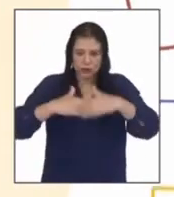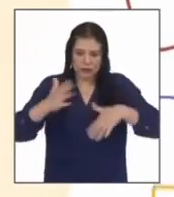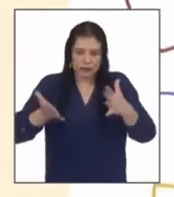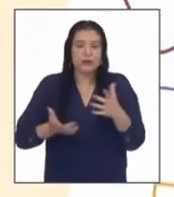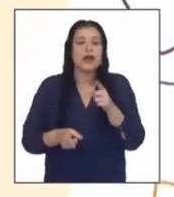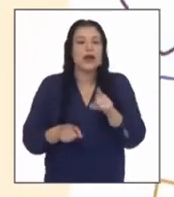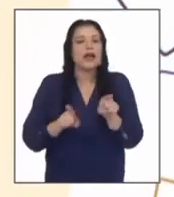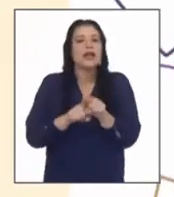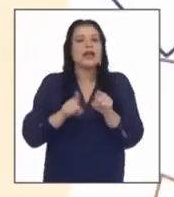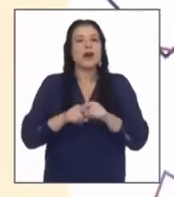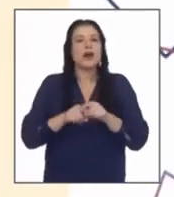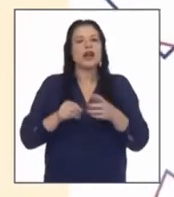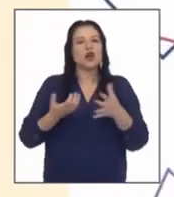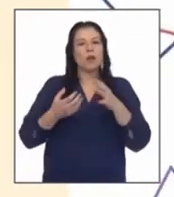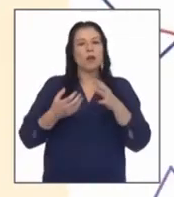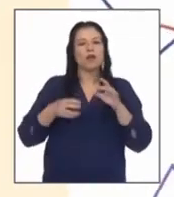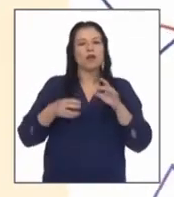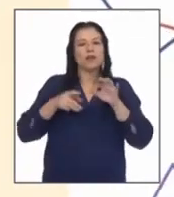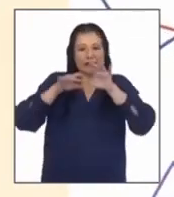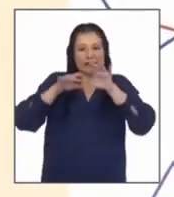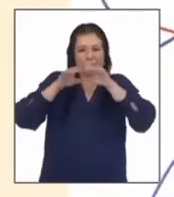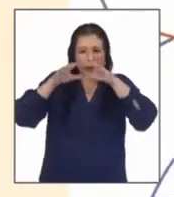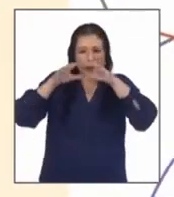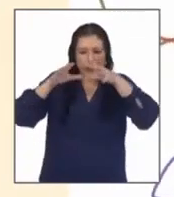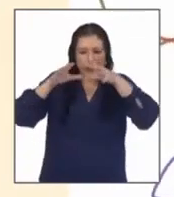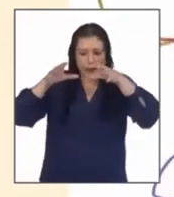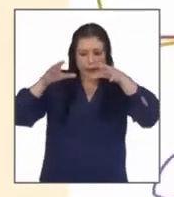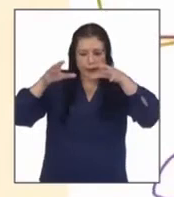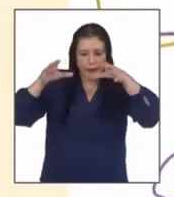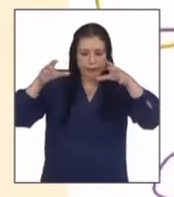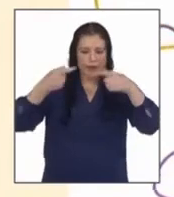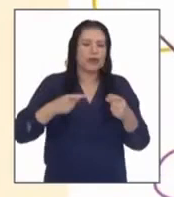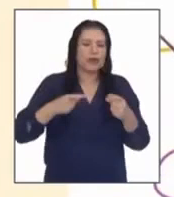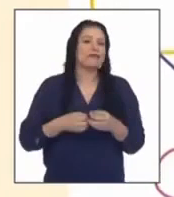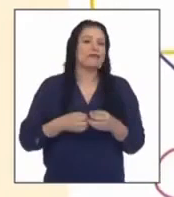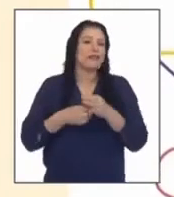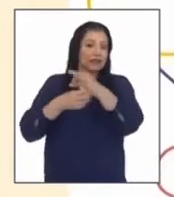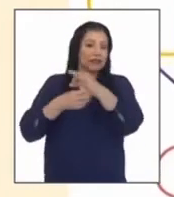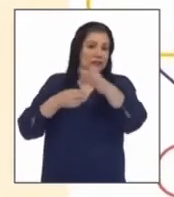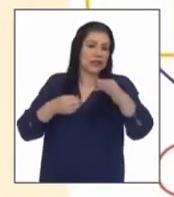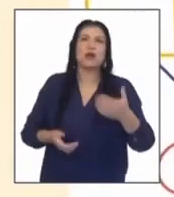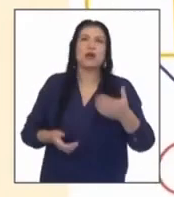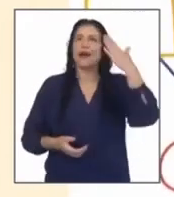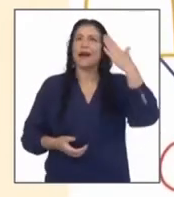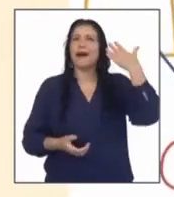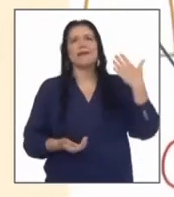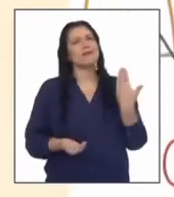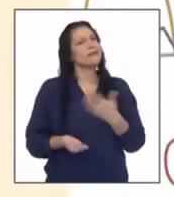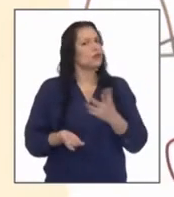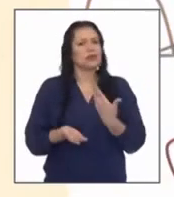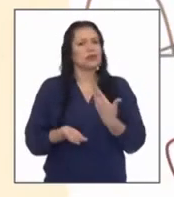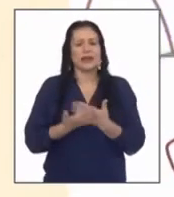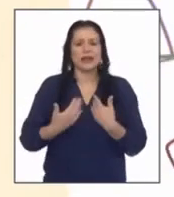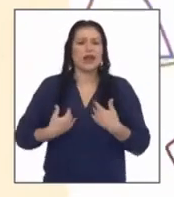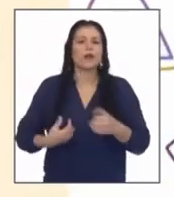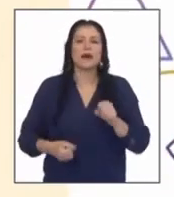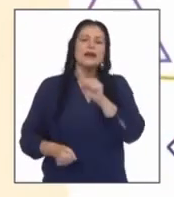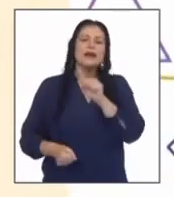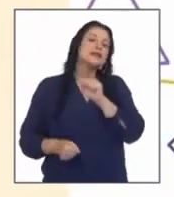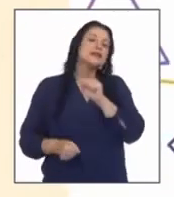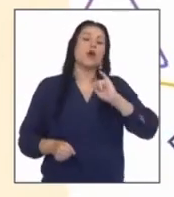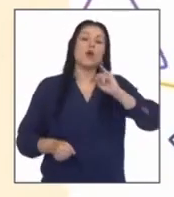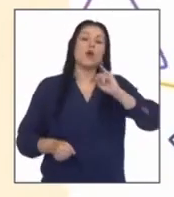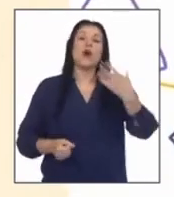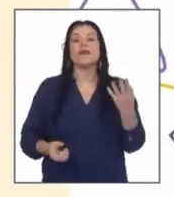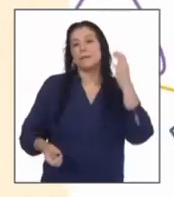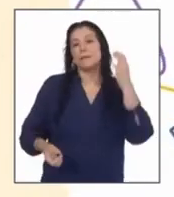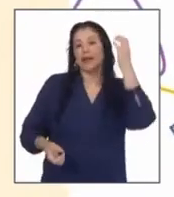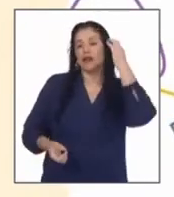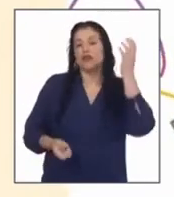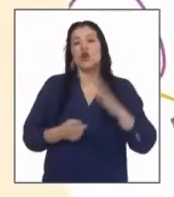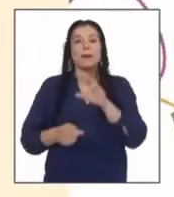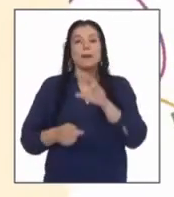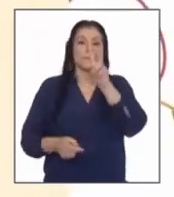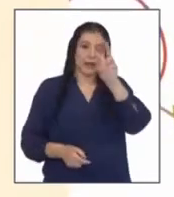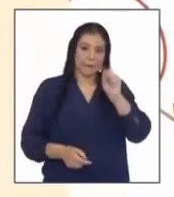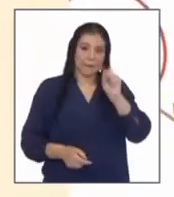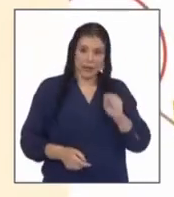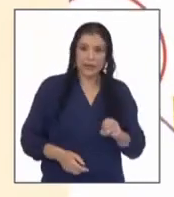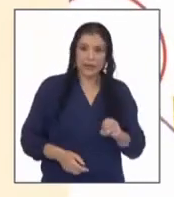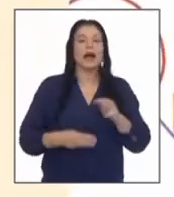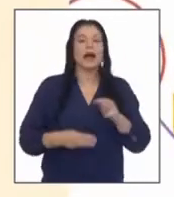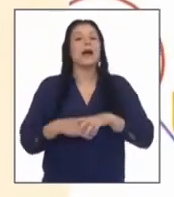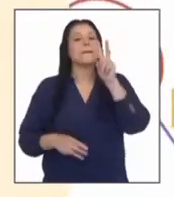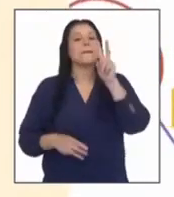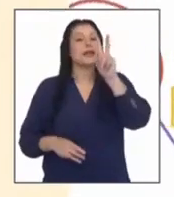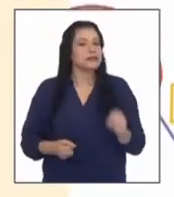telaraña que crece en diámetro irán cubriendo distritos que nunca han tenido ciclovías como san juan de miraflores vía maría del triunfo